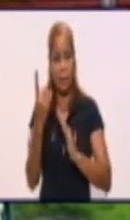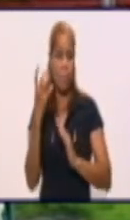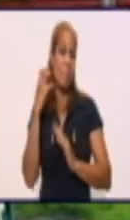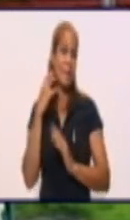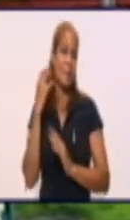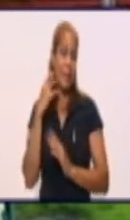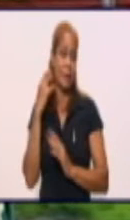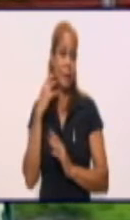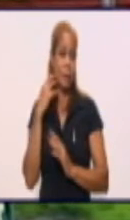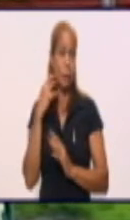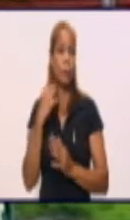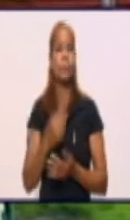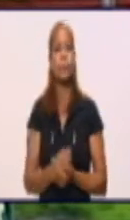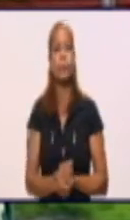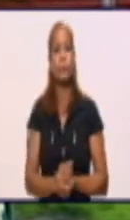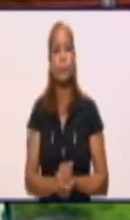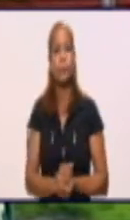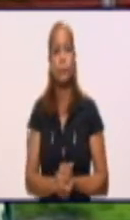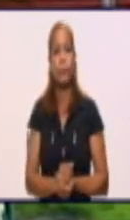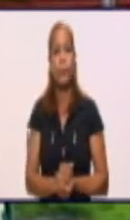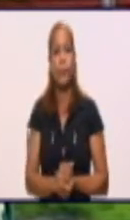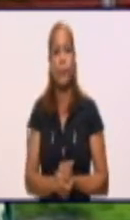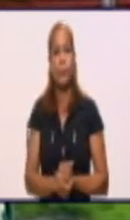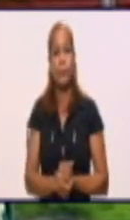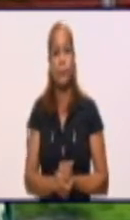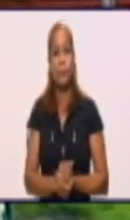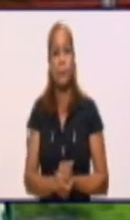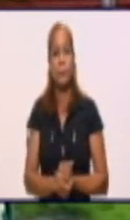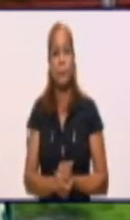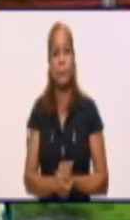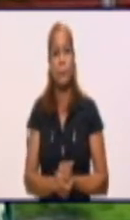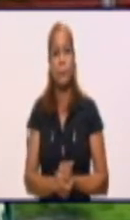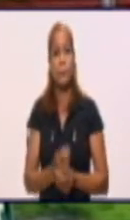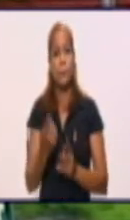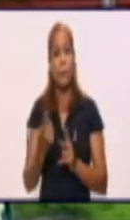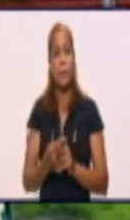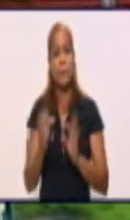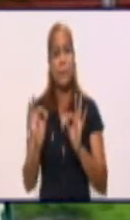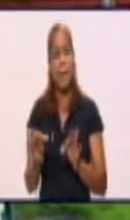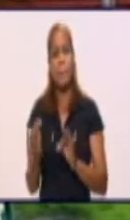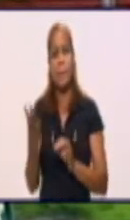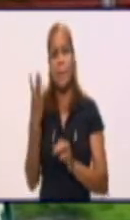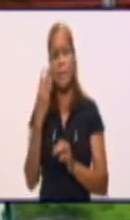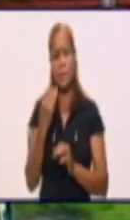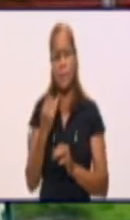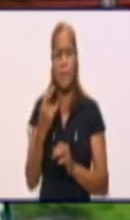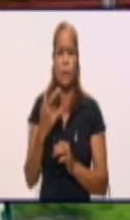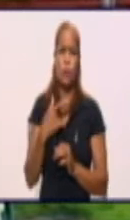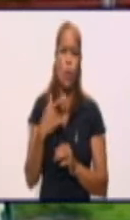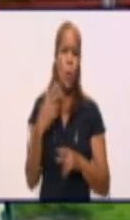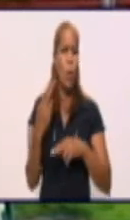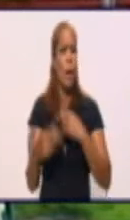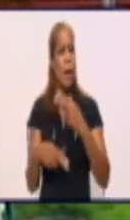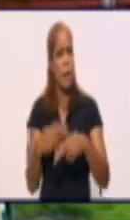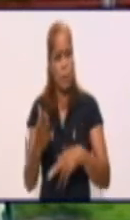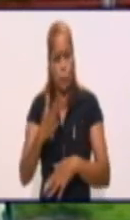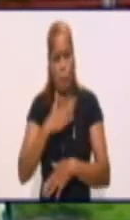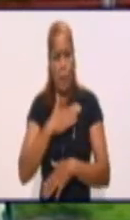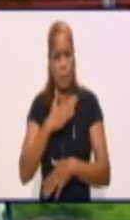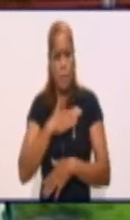hace unos días a través de la línea telefónica. me decía, yo he hecho un estudio en lo particular